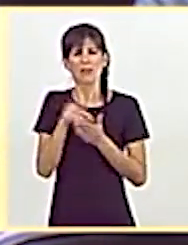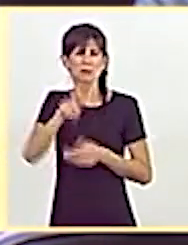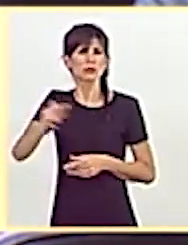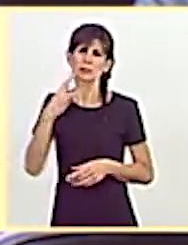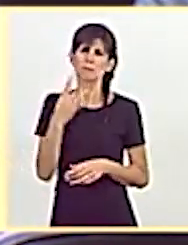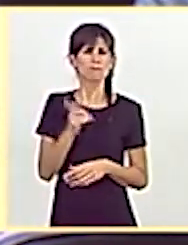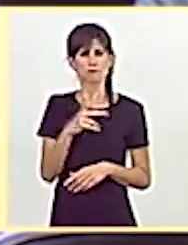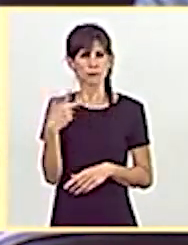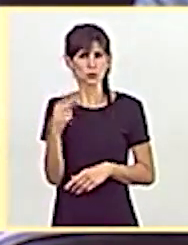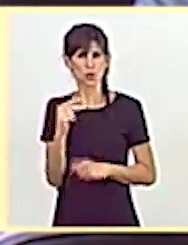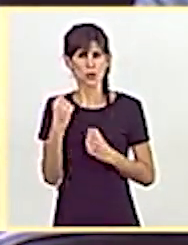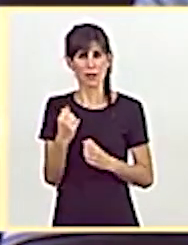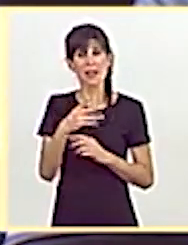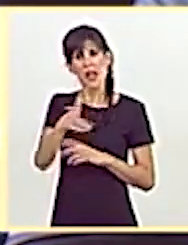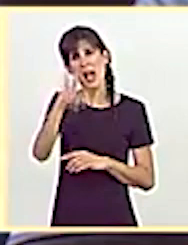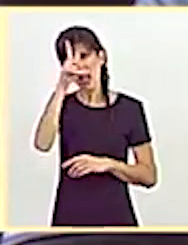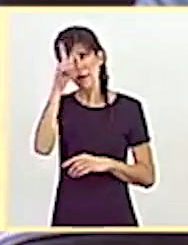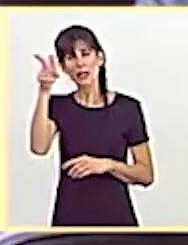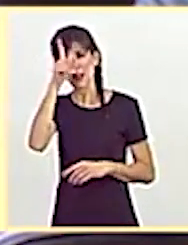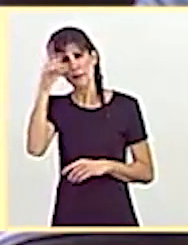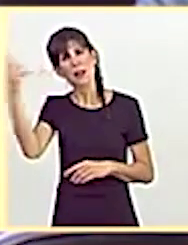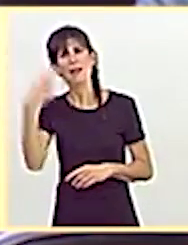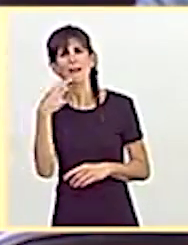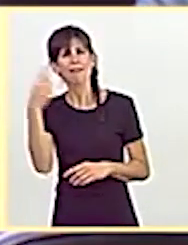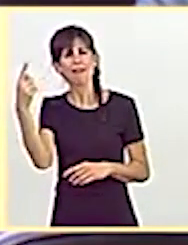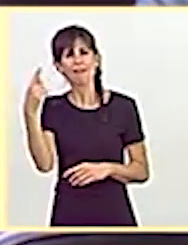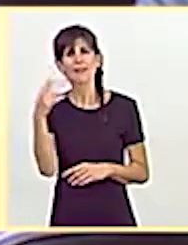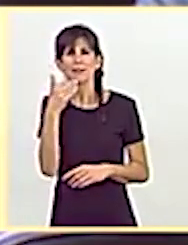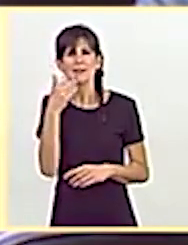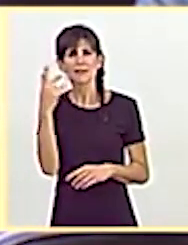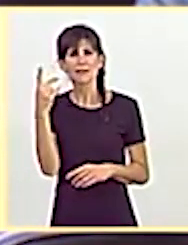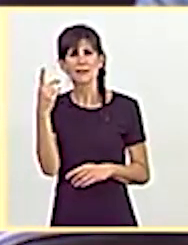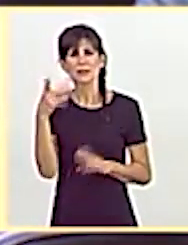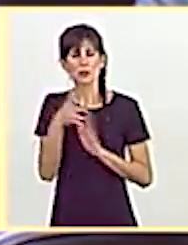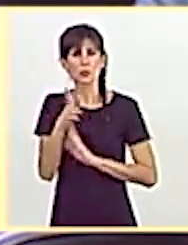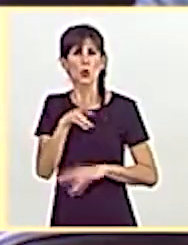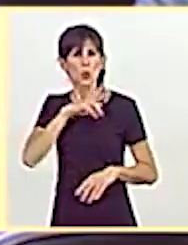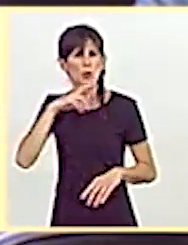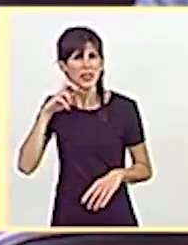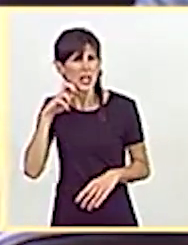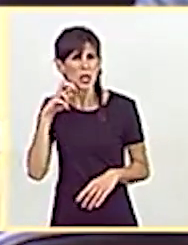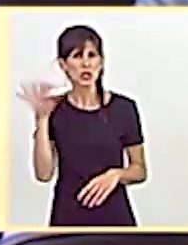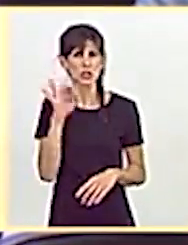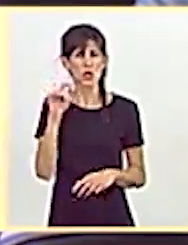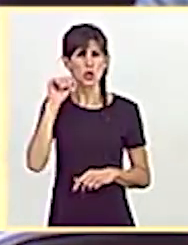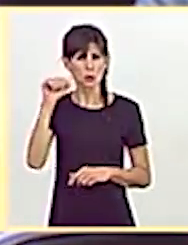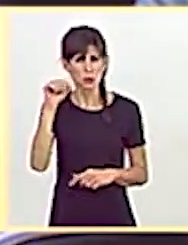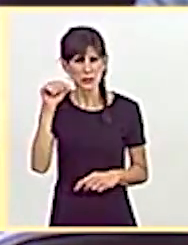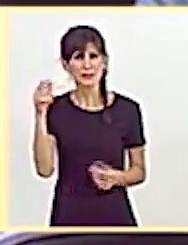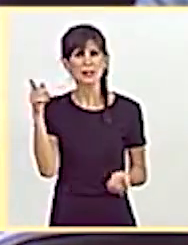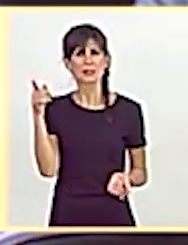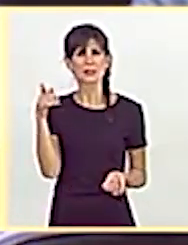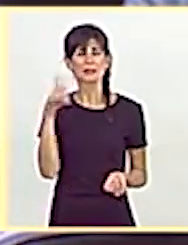Mientras en Alemania a nadie se le ocurriría decir que los judíos, los comunistas,